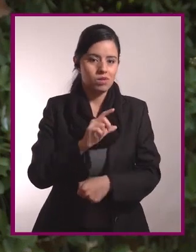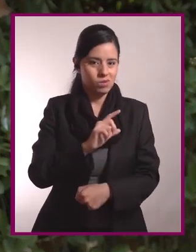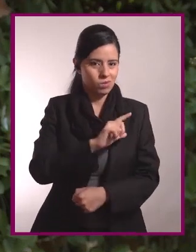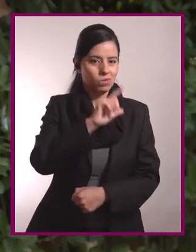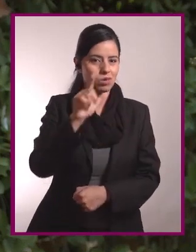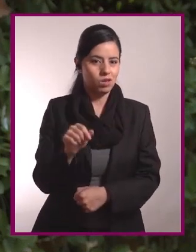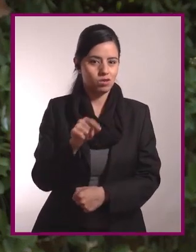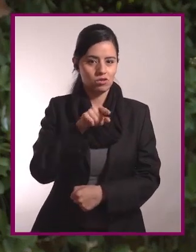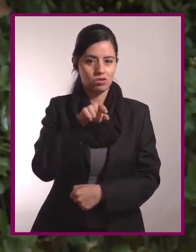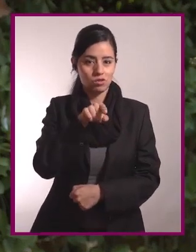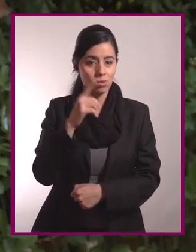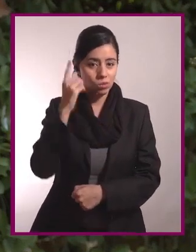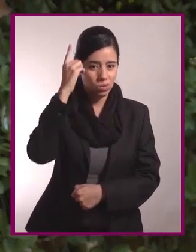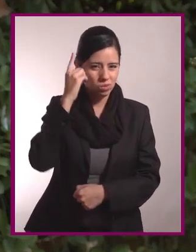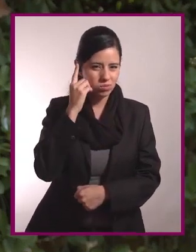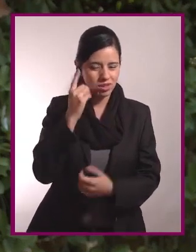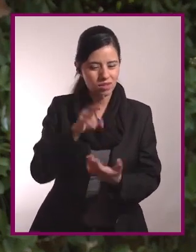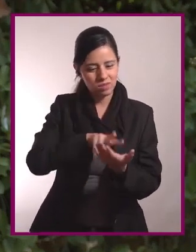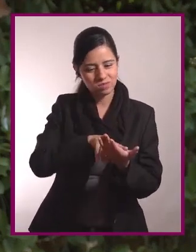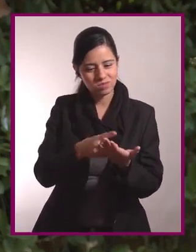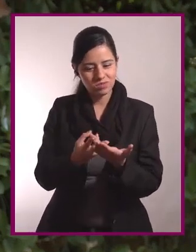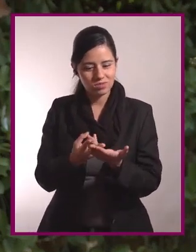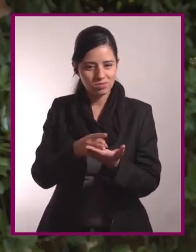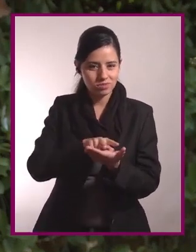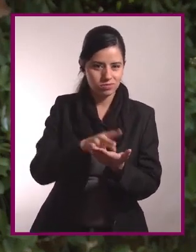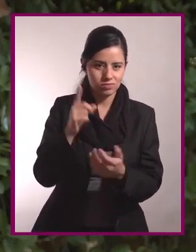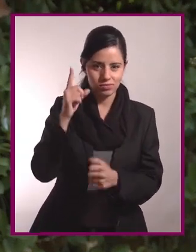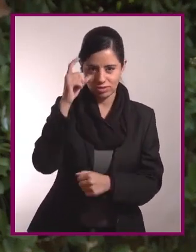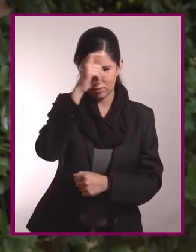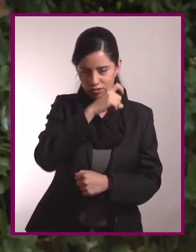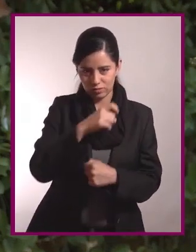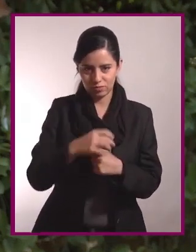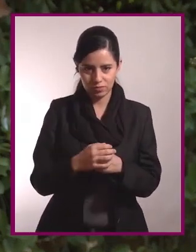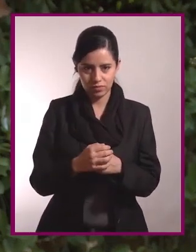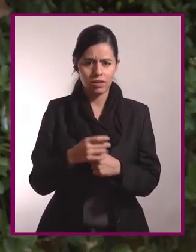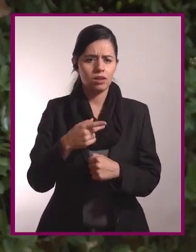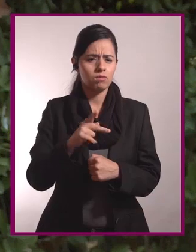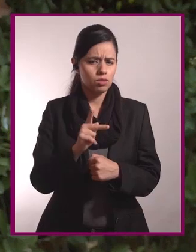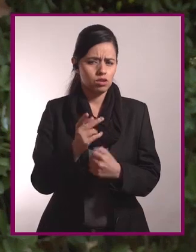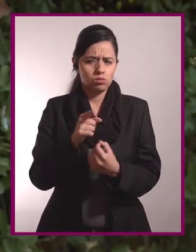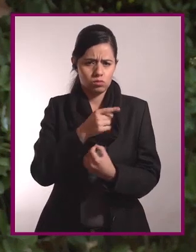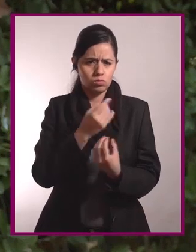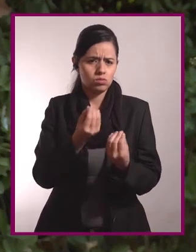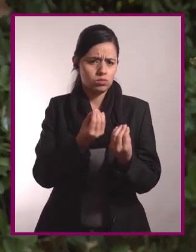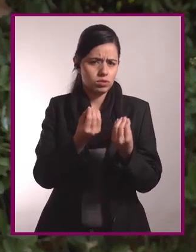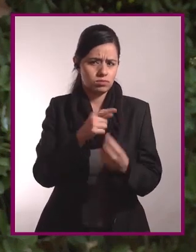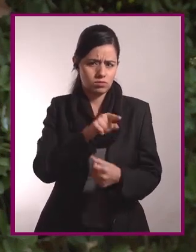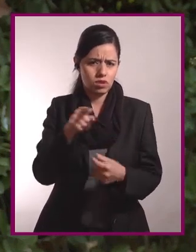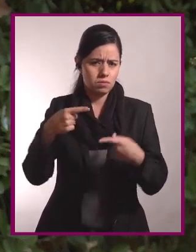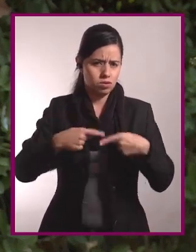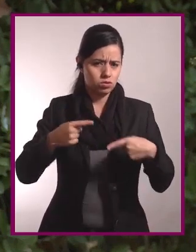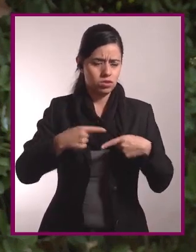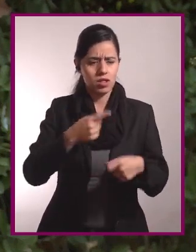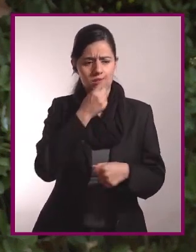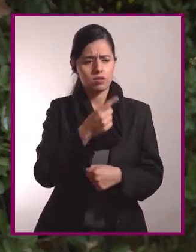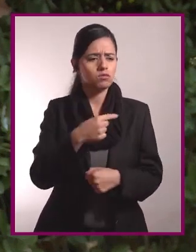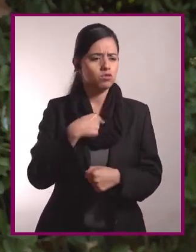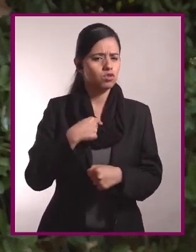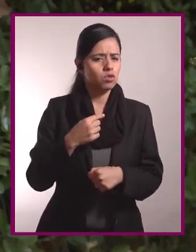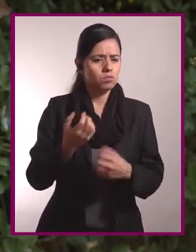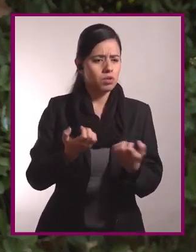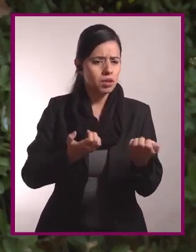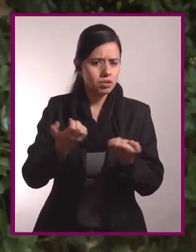influencia al momento de conciliar el sueño. Sin embargo, muchas personas aseguran que los relaja y los ayuda a dormir.